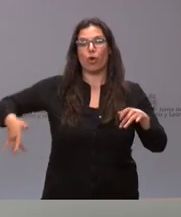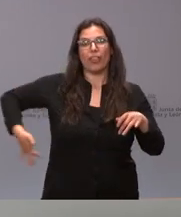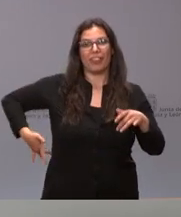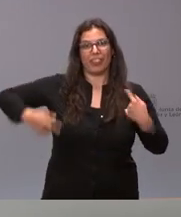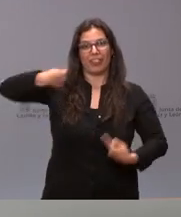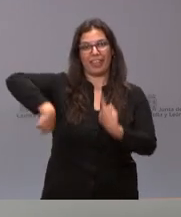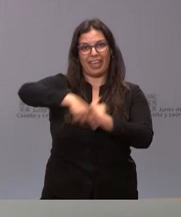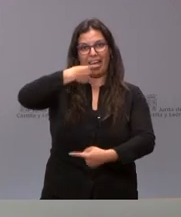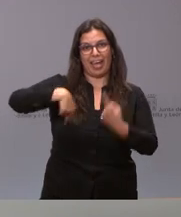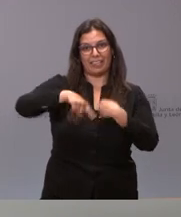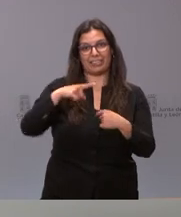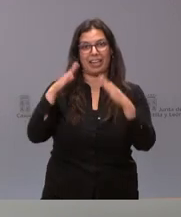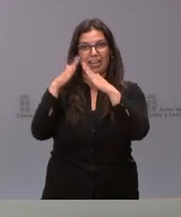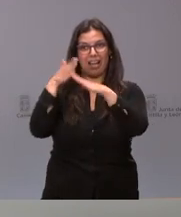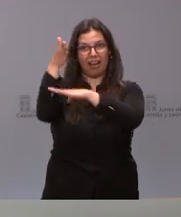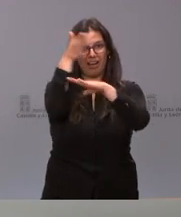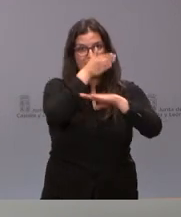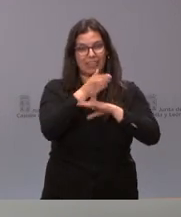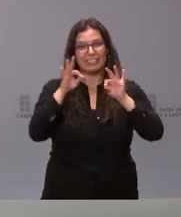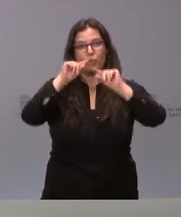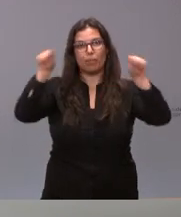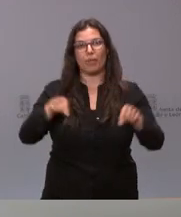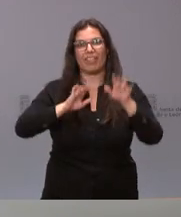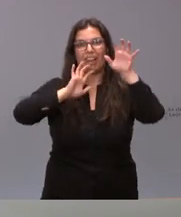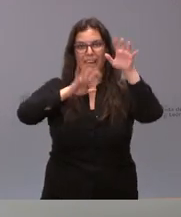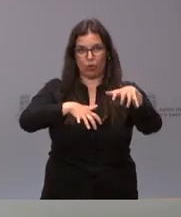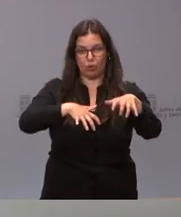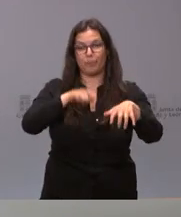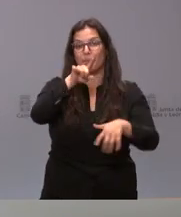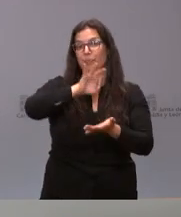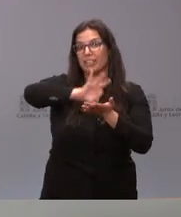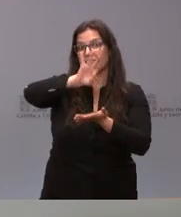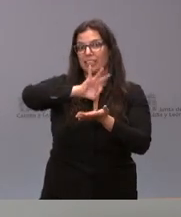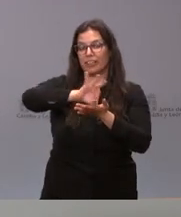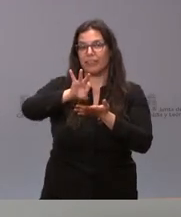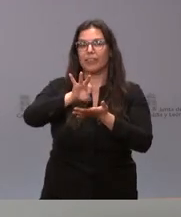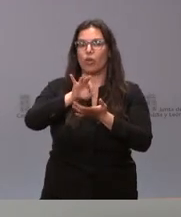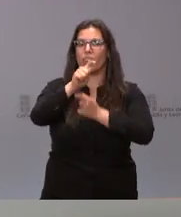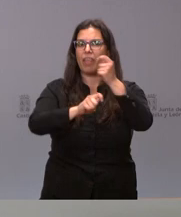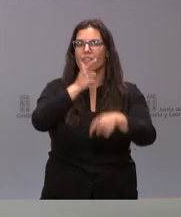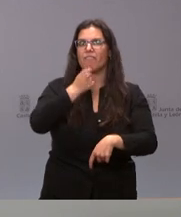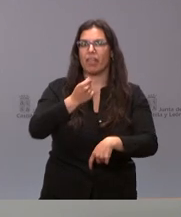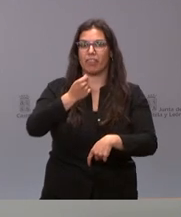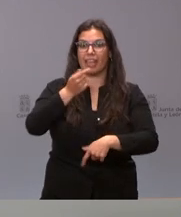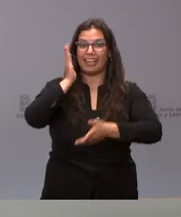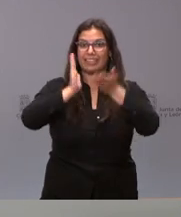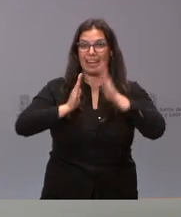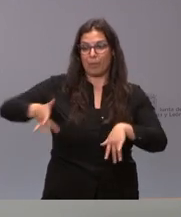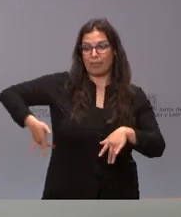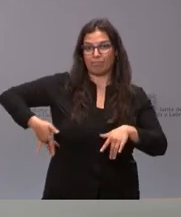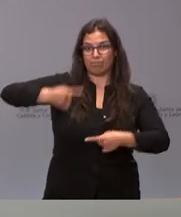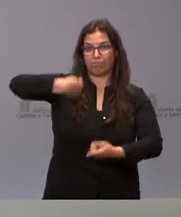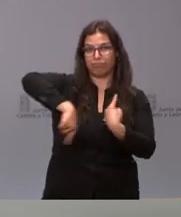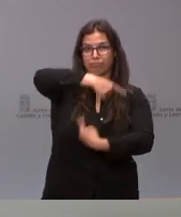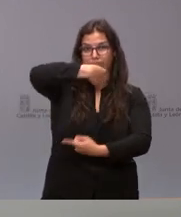domiciliaria en la provincia de León. Este es un servicio que está permitiendo una terapia renal sustitutiva